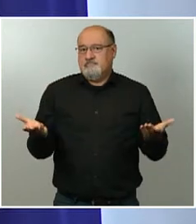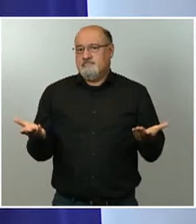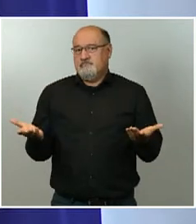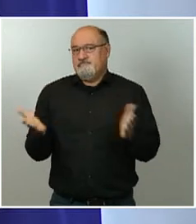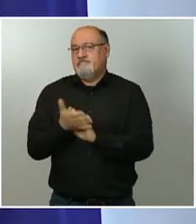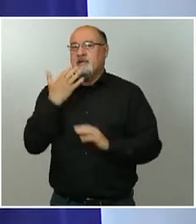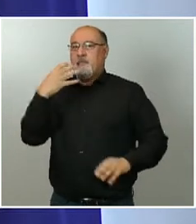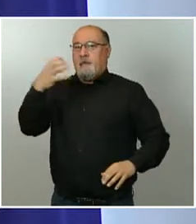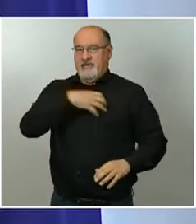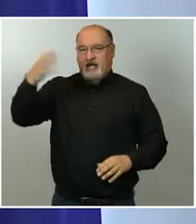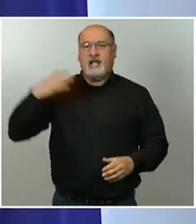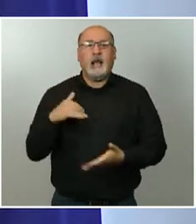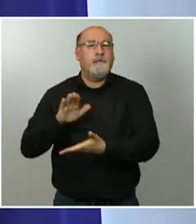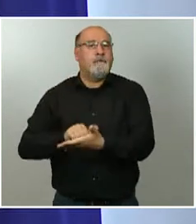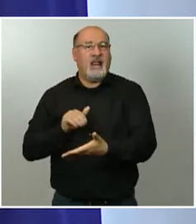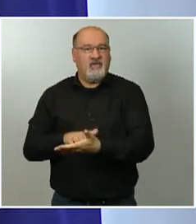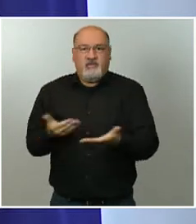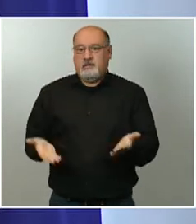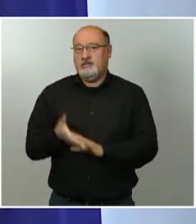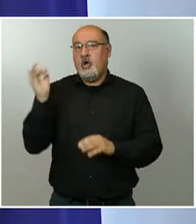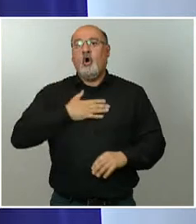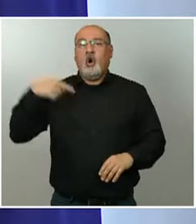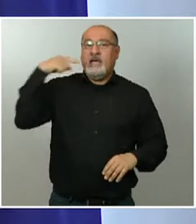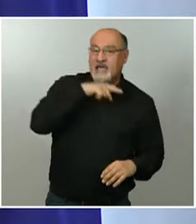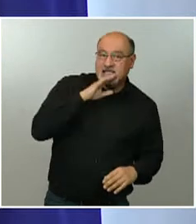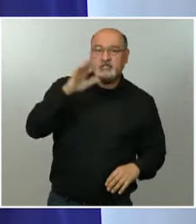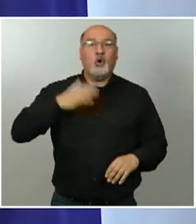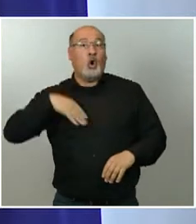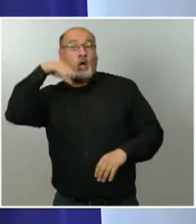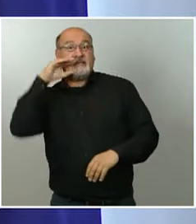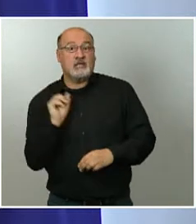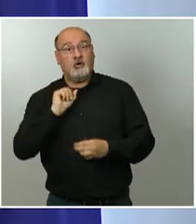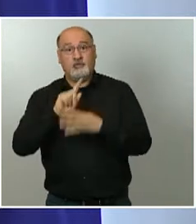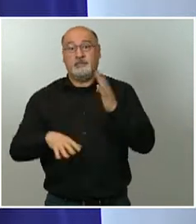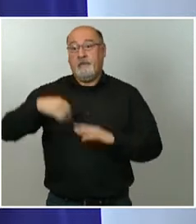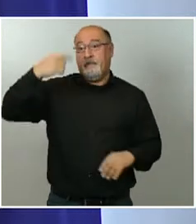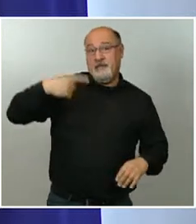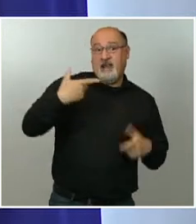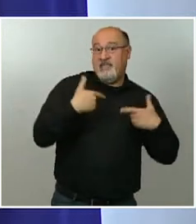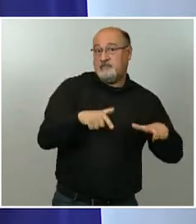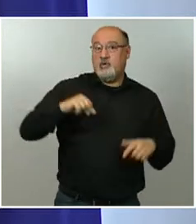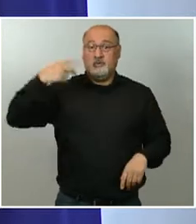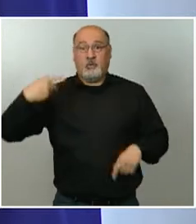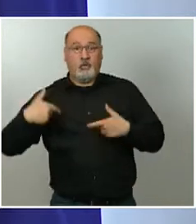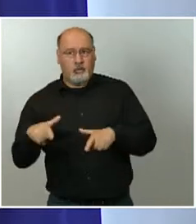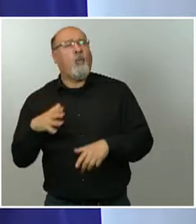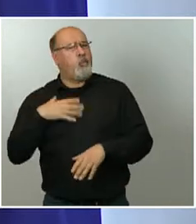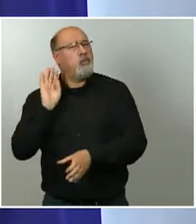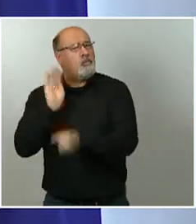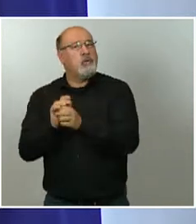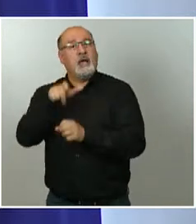con el Valencia, con el Elche o con el Castellón, en primera y en segunda, puedan celebrarse con público.